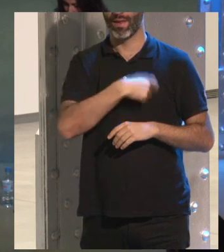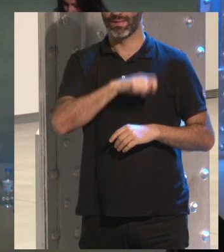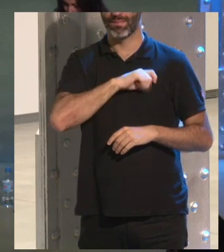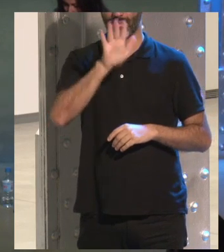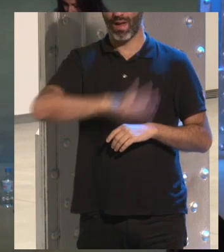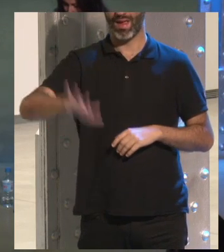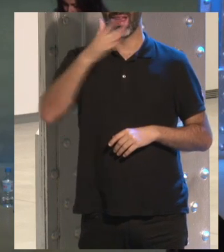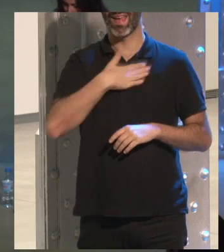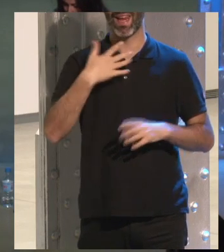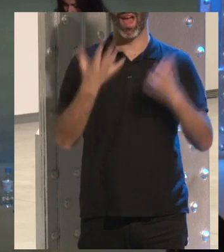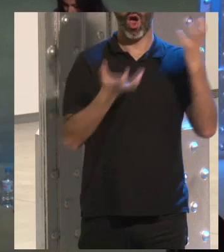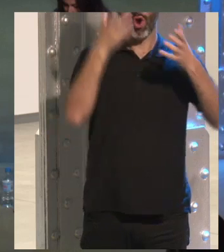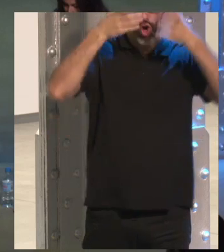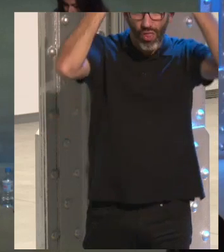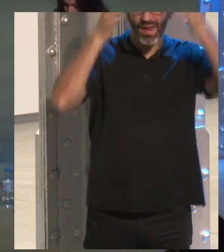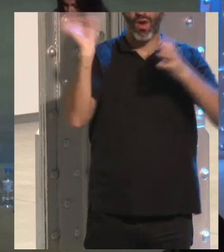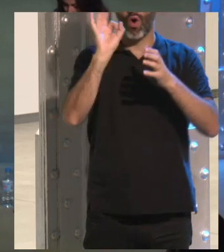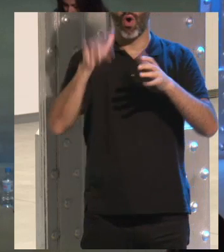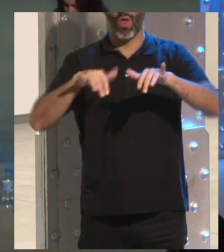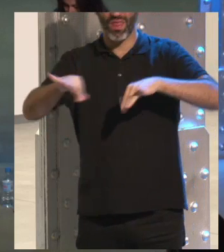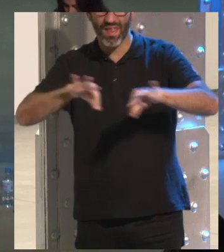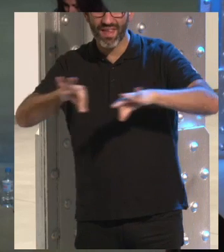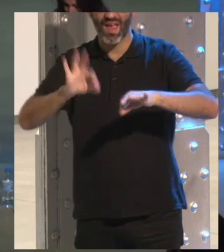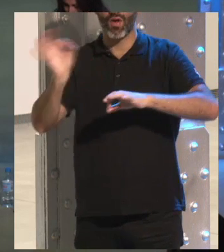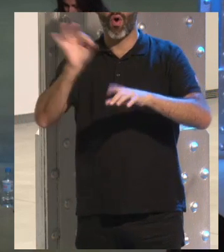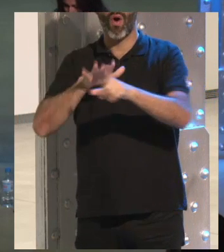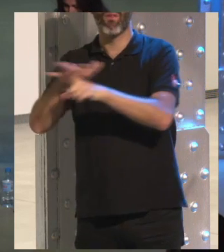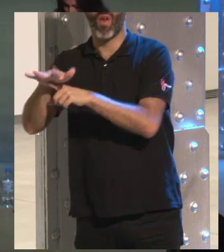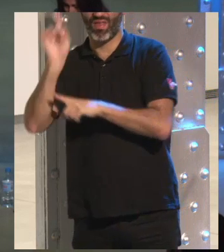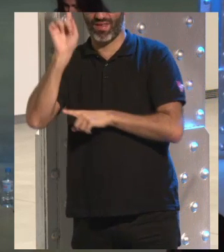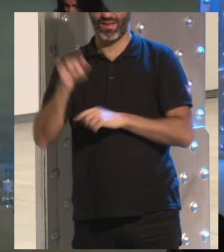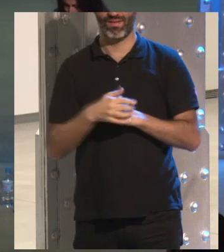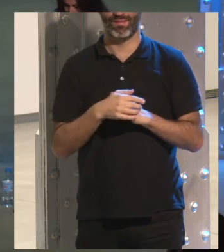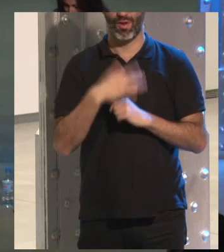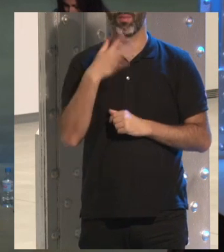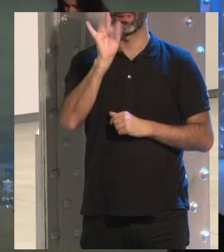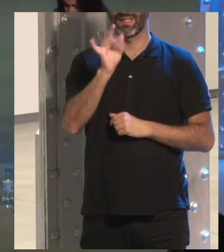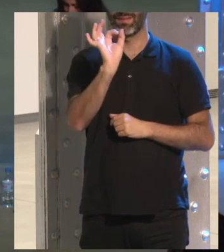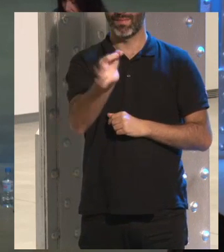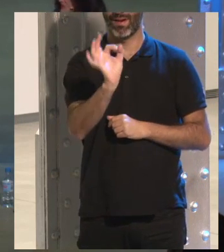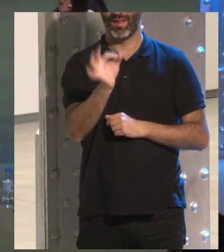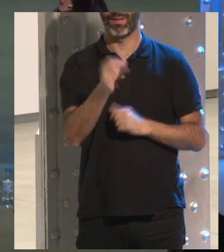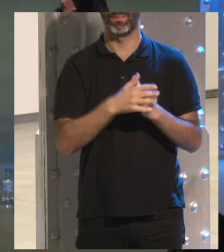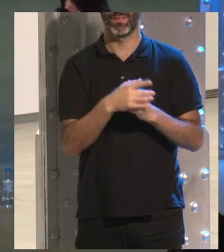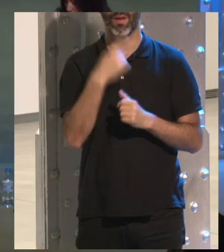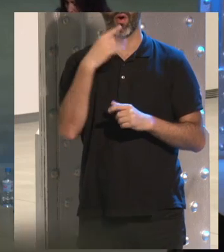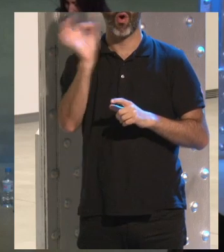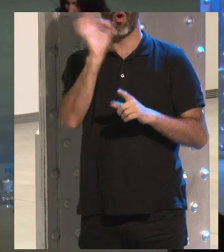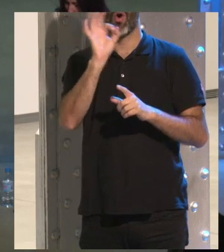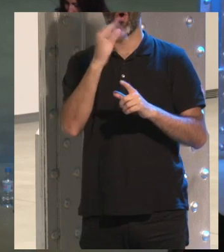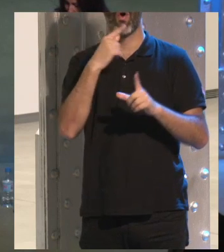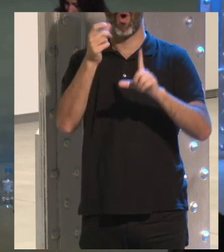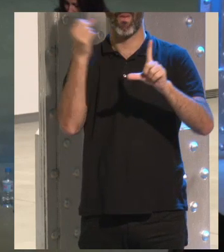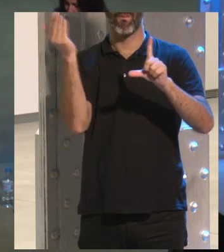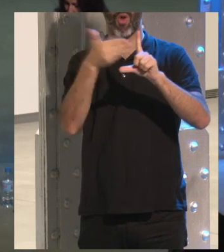cocineros o DJs o influencers pues sí es verdad o bloguera de moda también